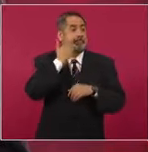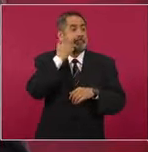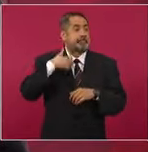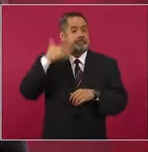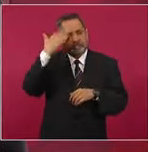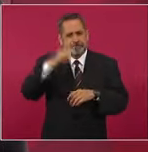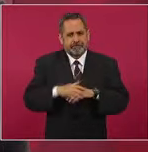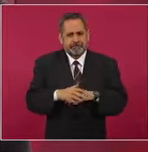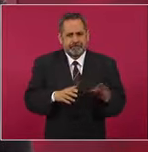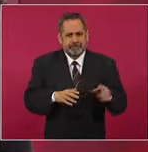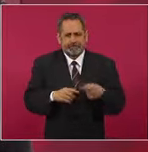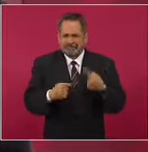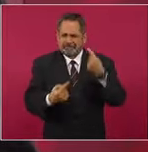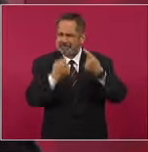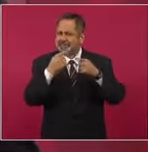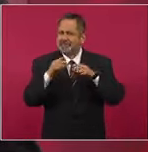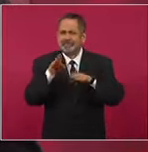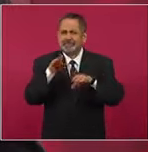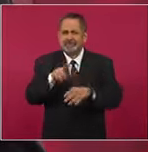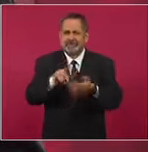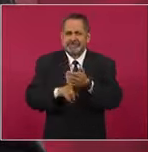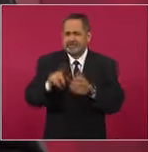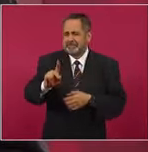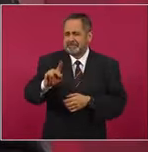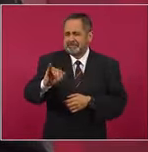algo sobre Pitágoras, eso es que